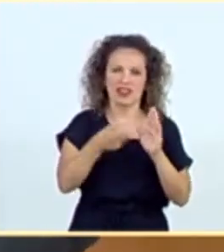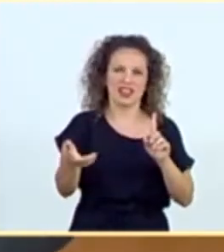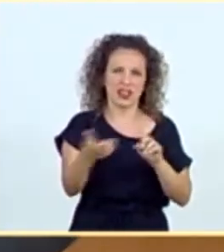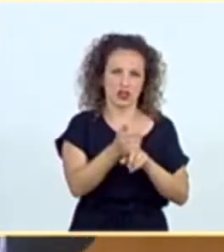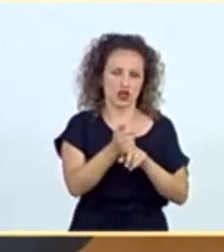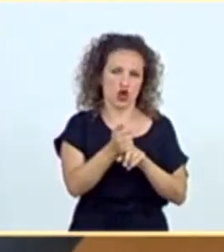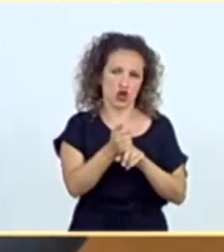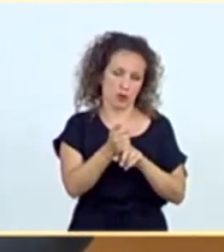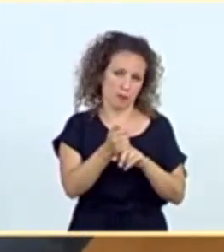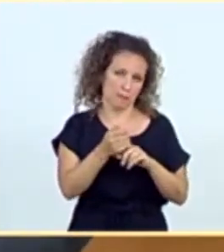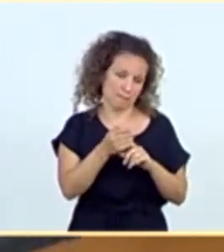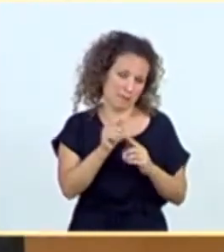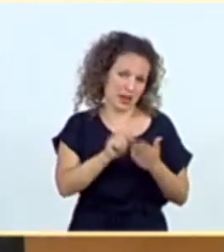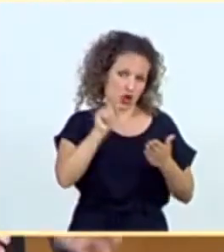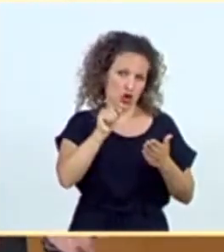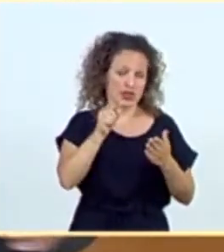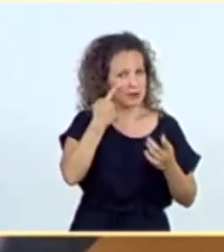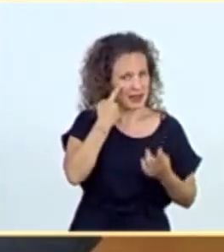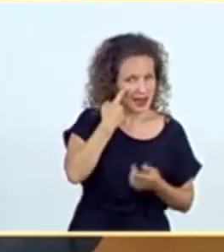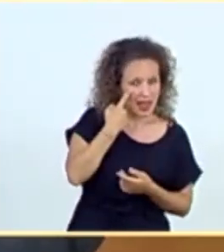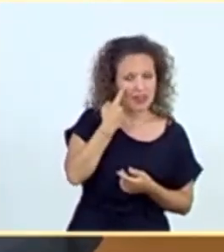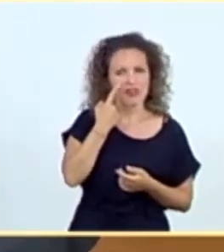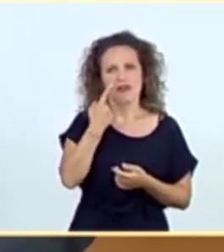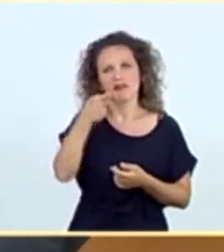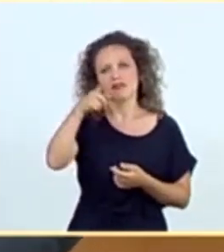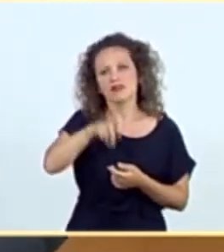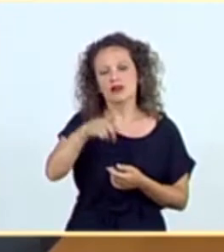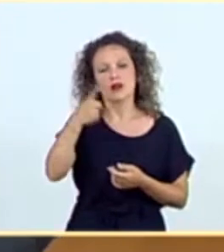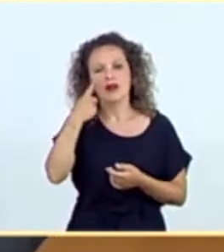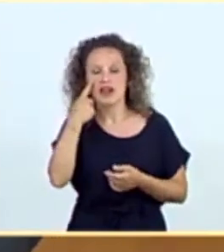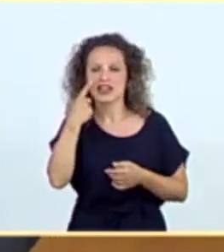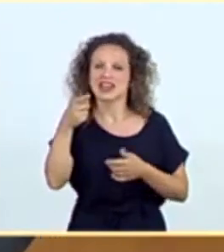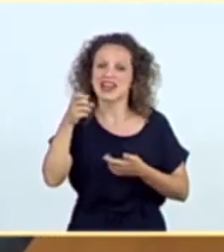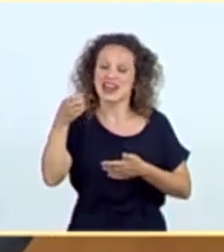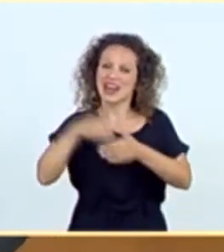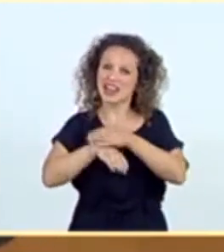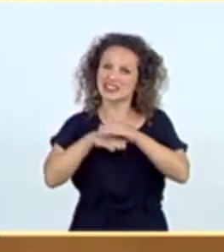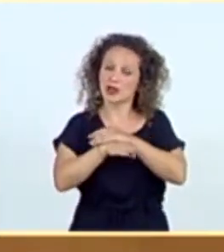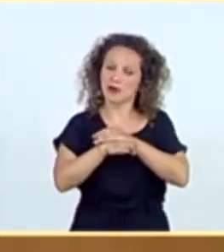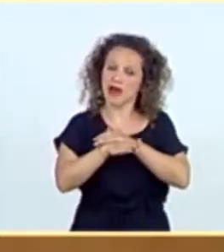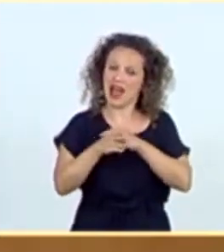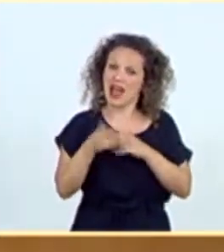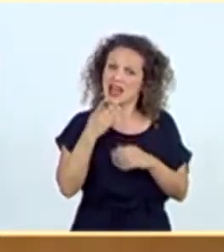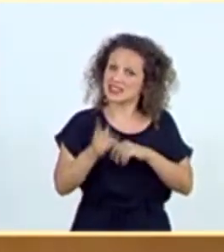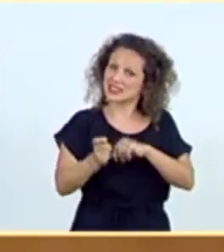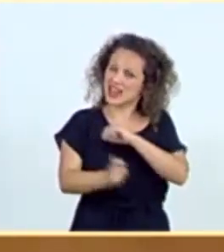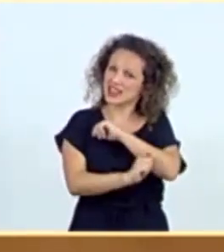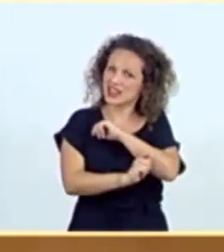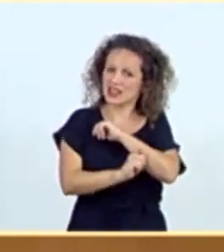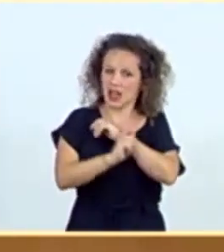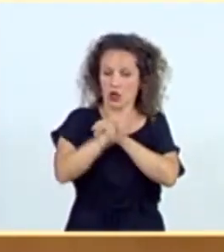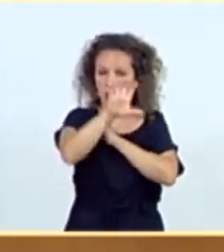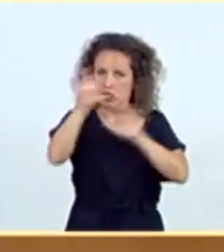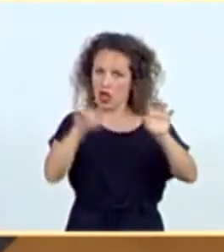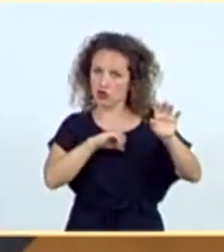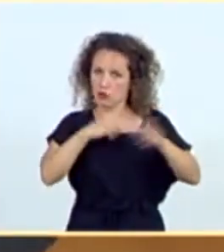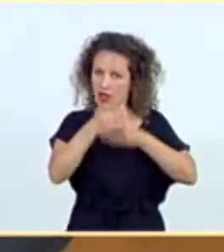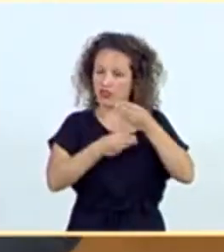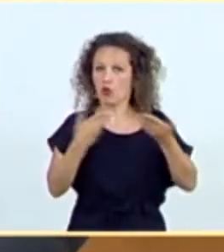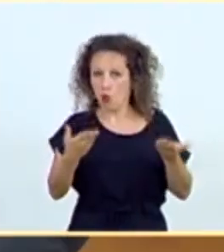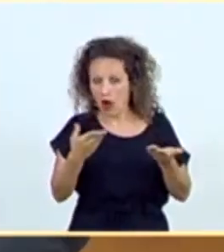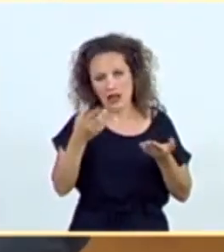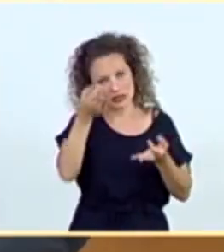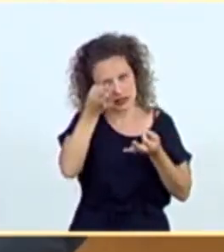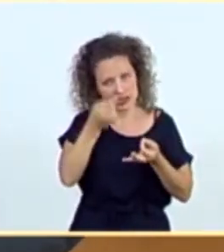ya están en vigor, especifica la reserva estratégica que tienen que hacer las comunidades autónomas y que va a reforzar el Gobierno de